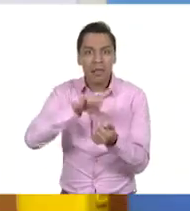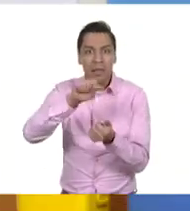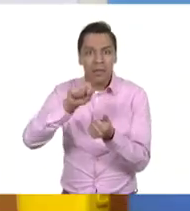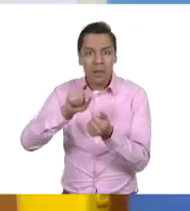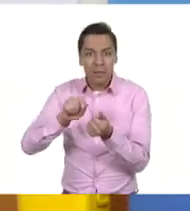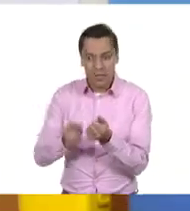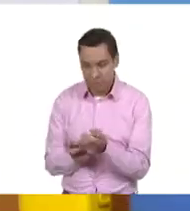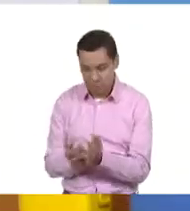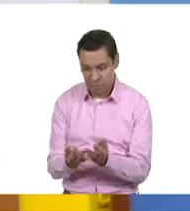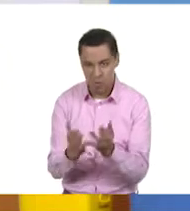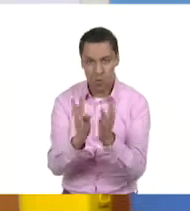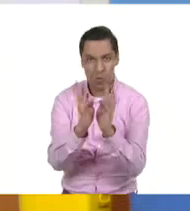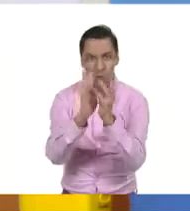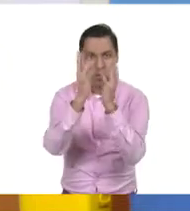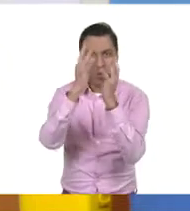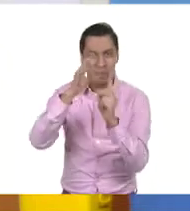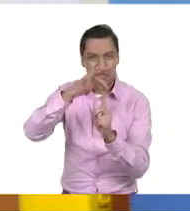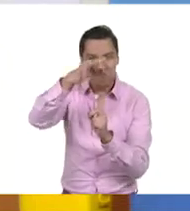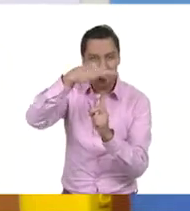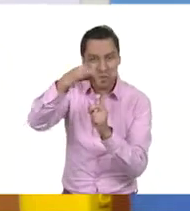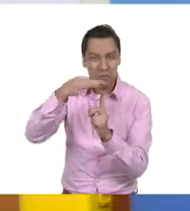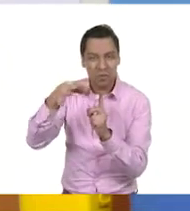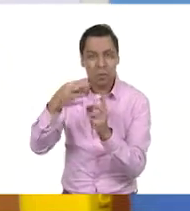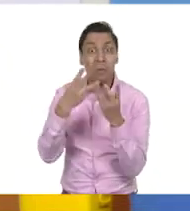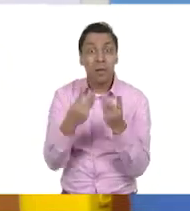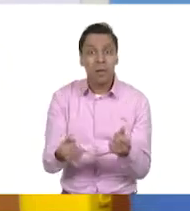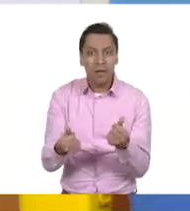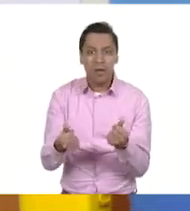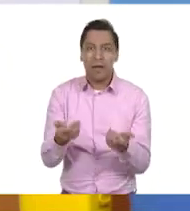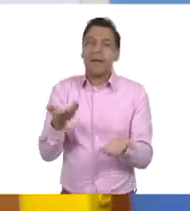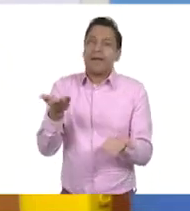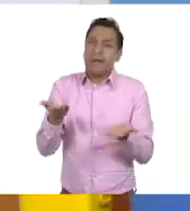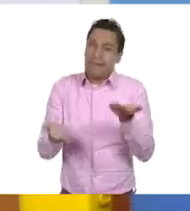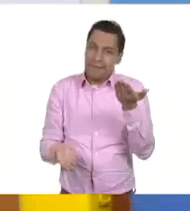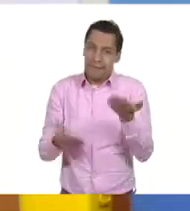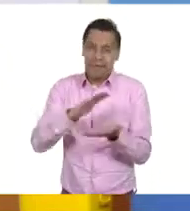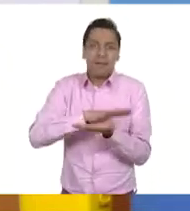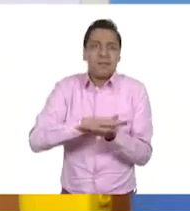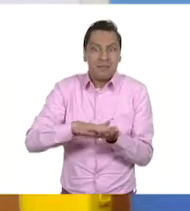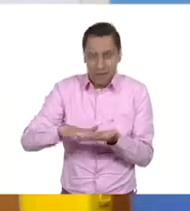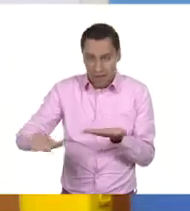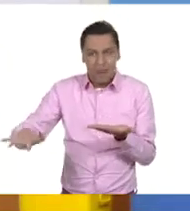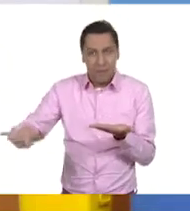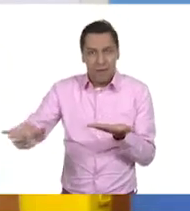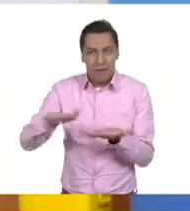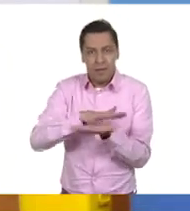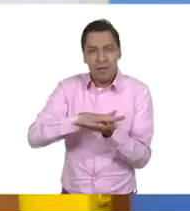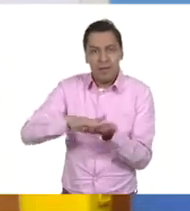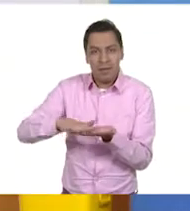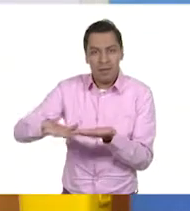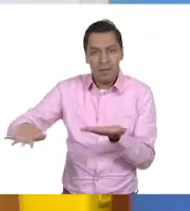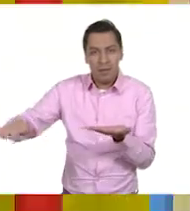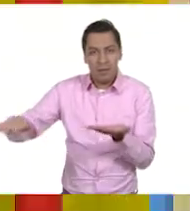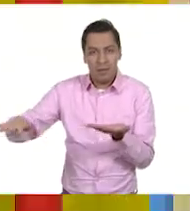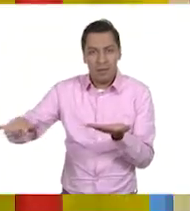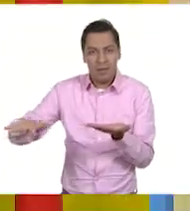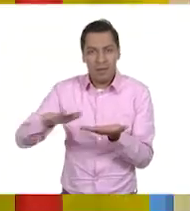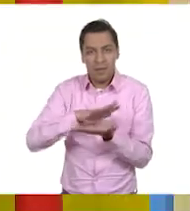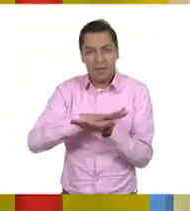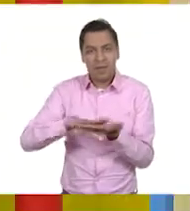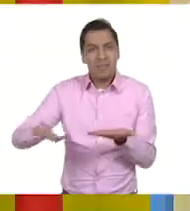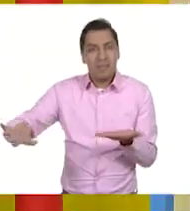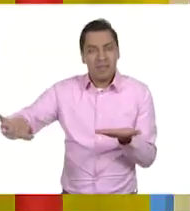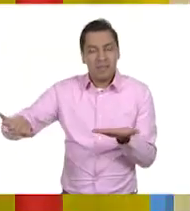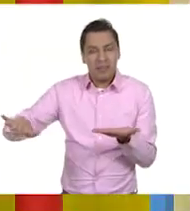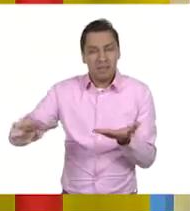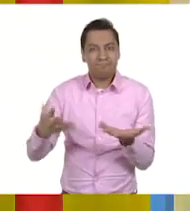mismo problema. Tenemos que tener un equilibrio para que no nos acabemos esos recursos. Oye, ¿pero ese equilibrio significa